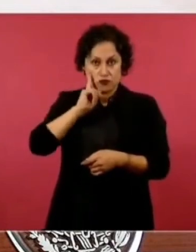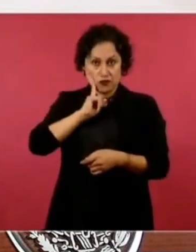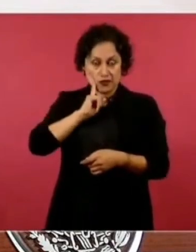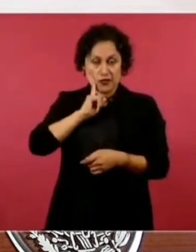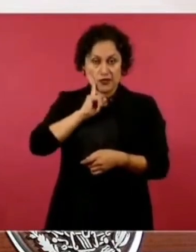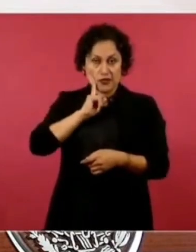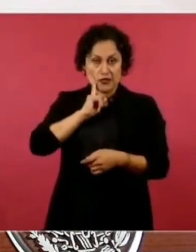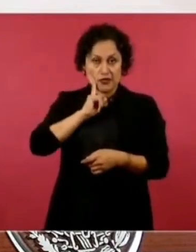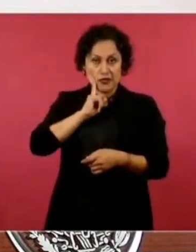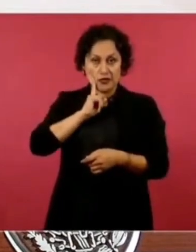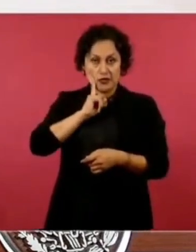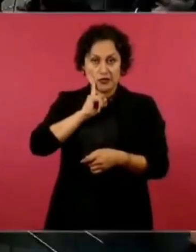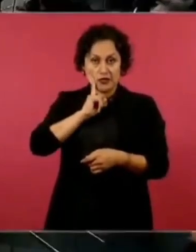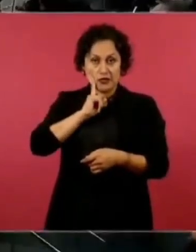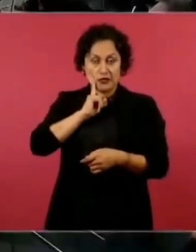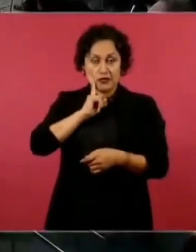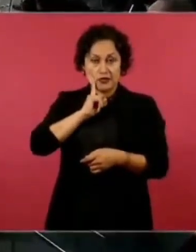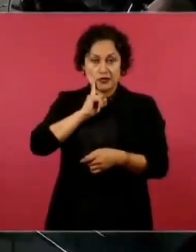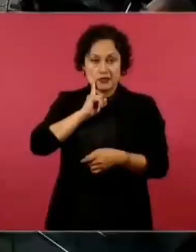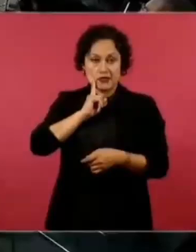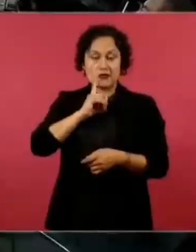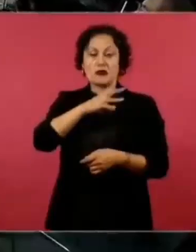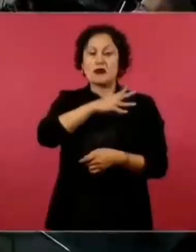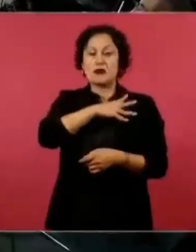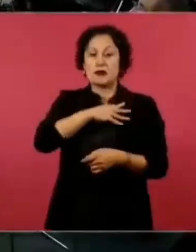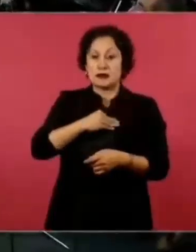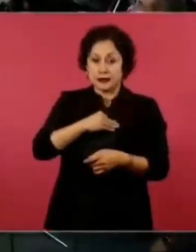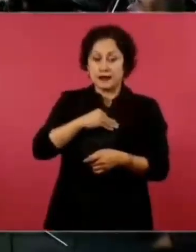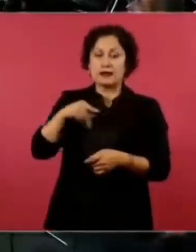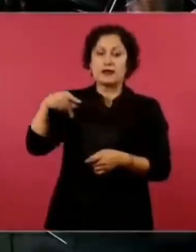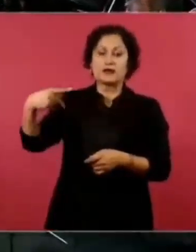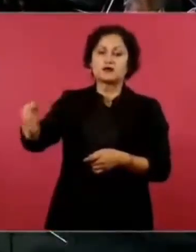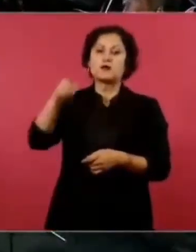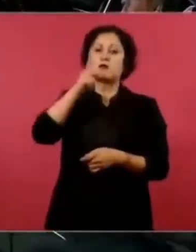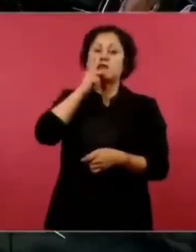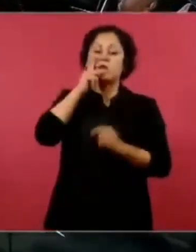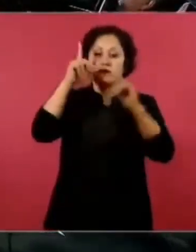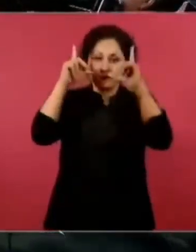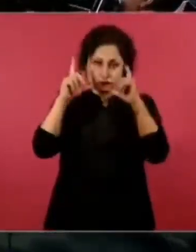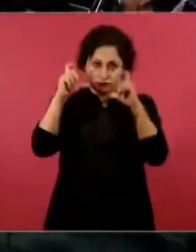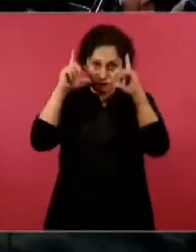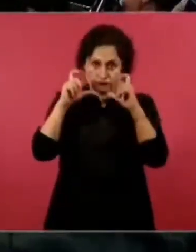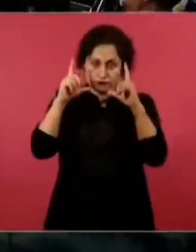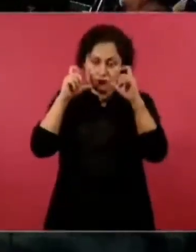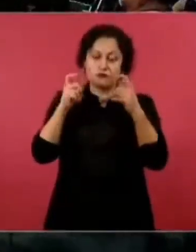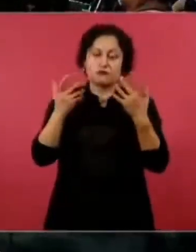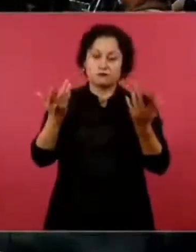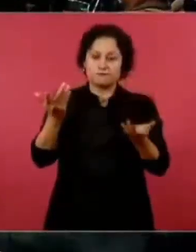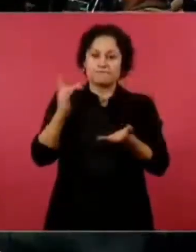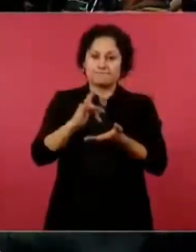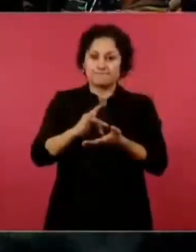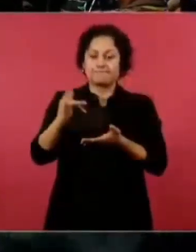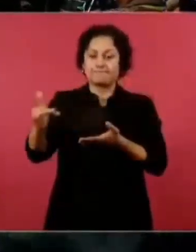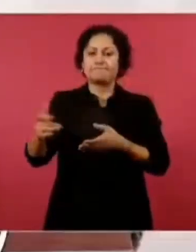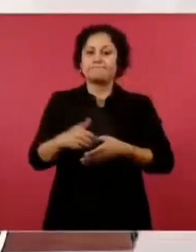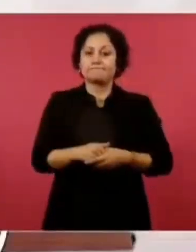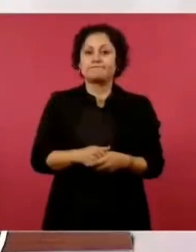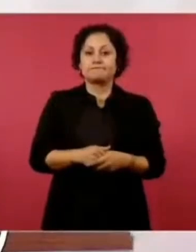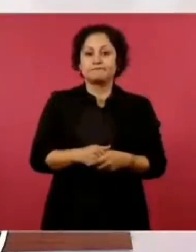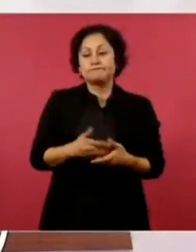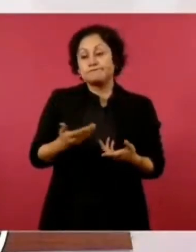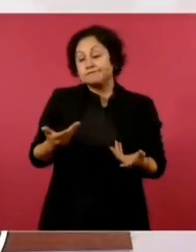importante fotógrafo que ya se nos